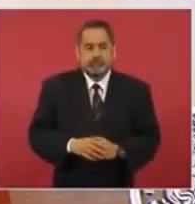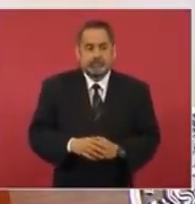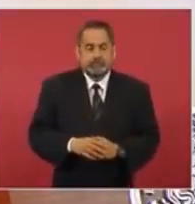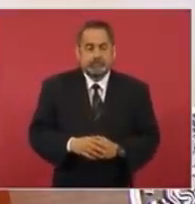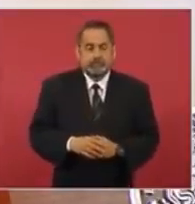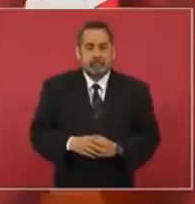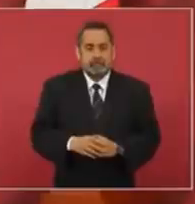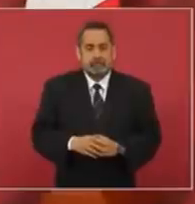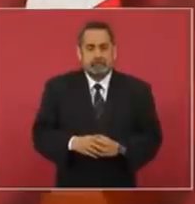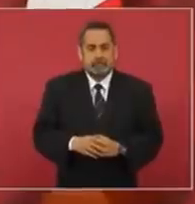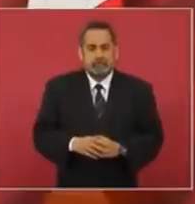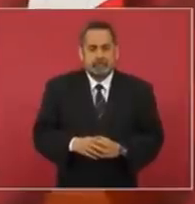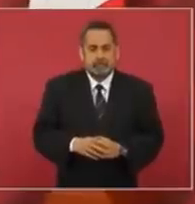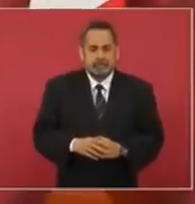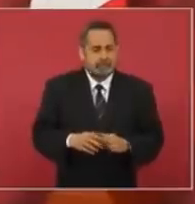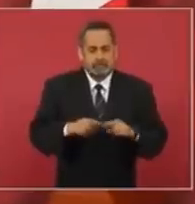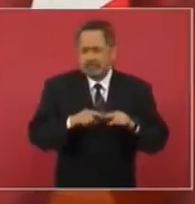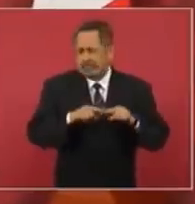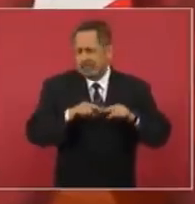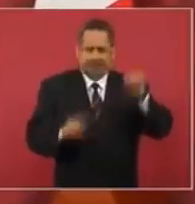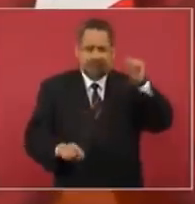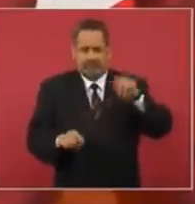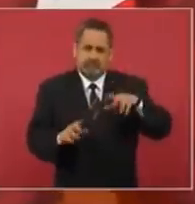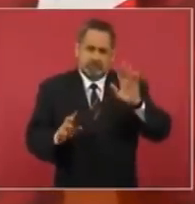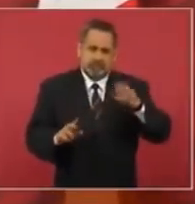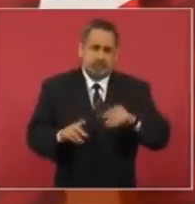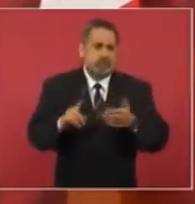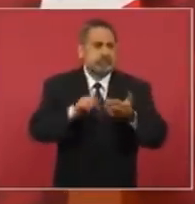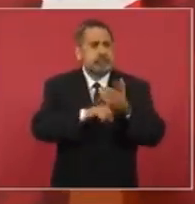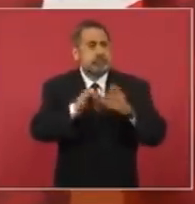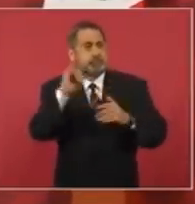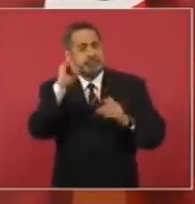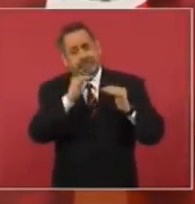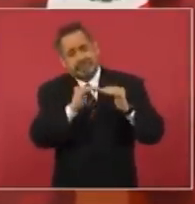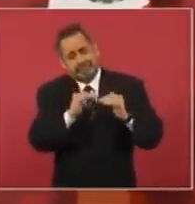Es una gran desproporción. Claro, los jefes.